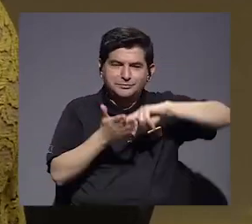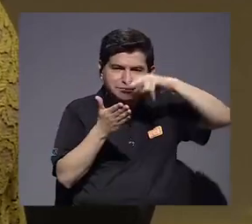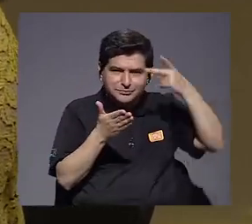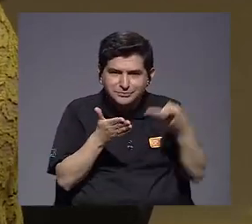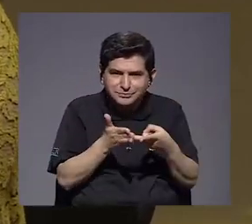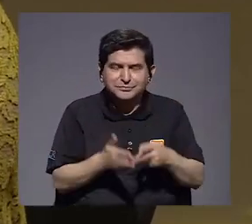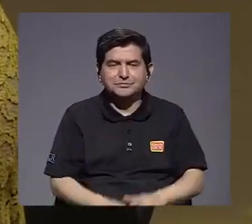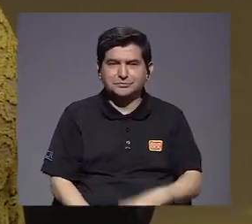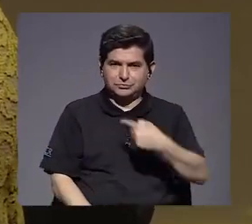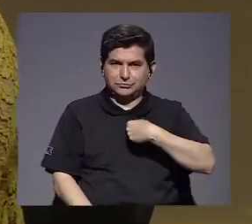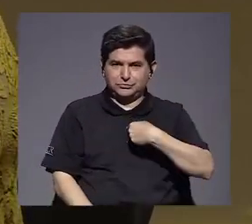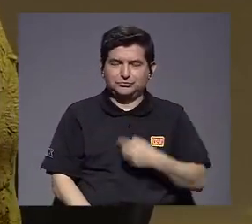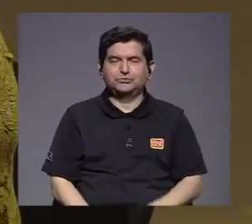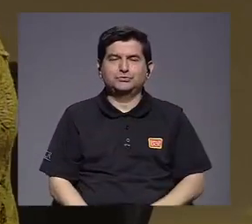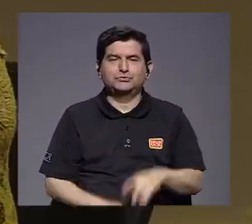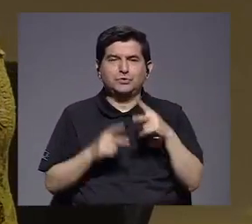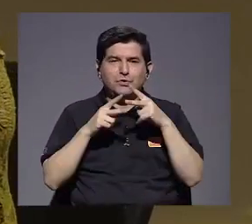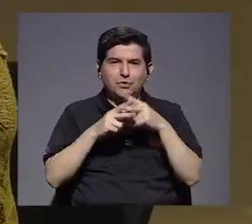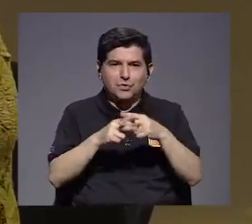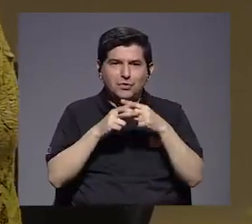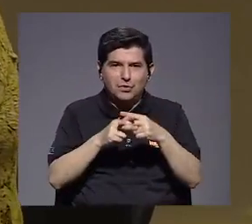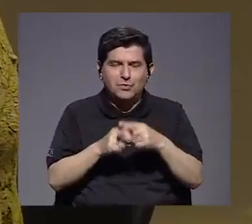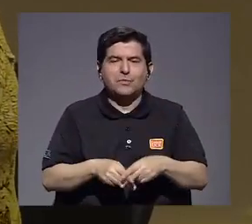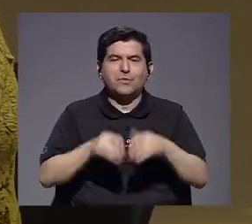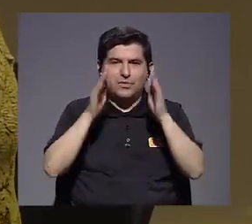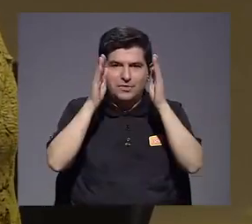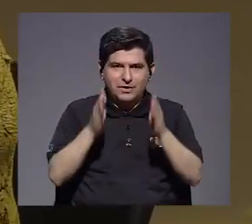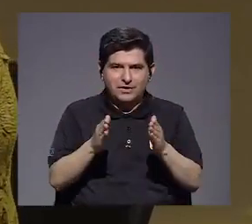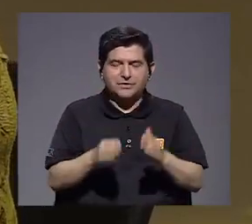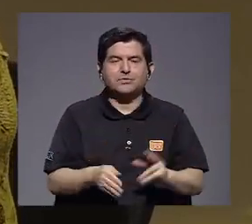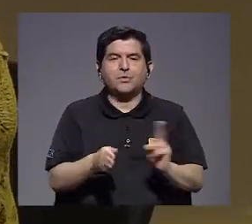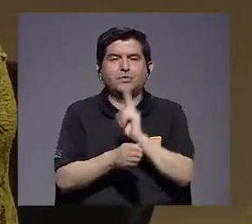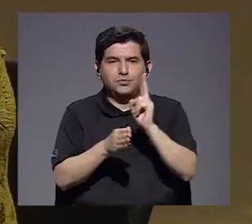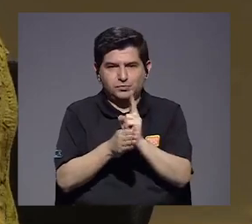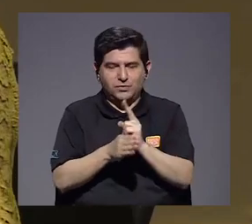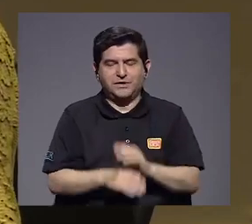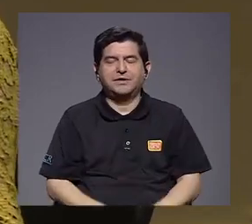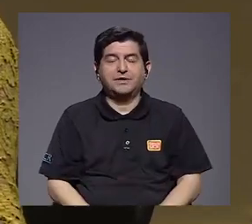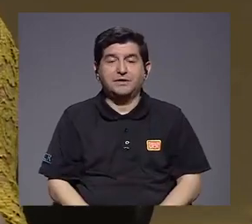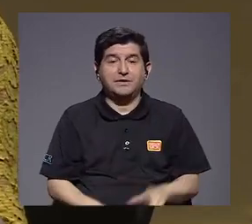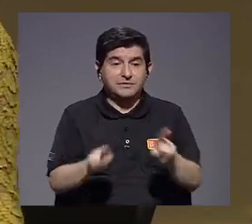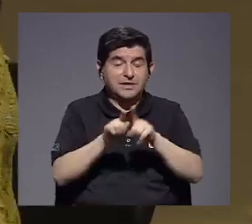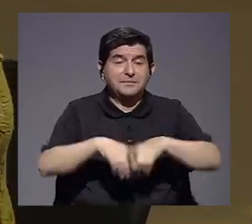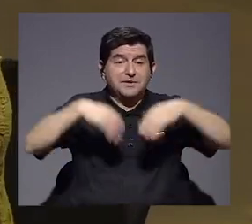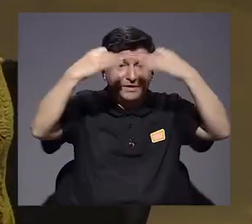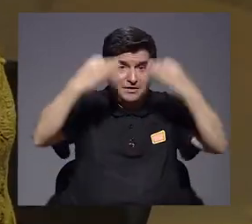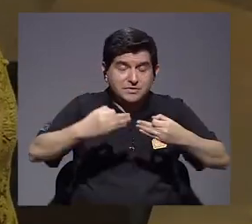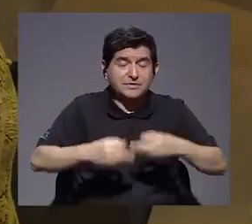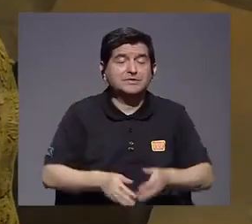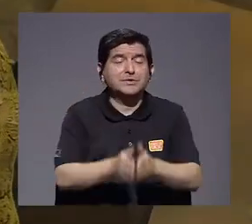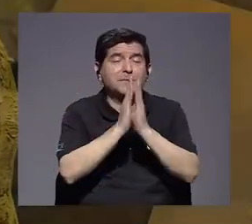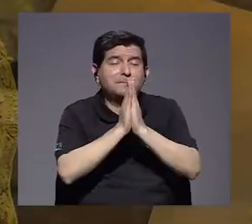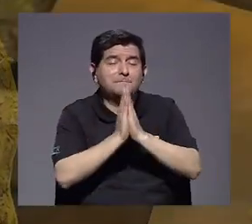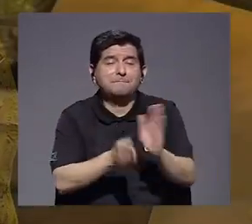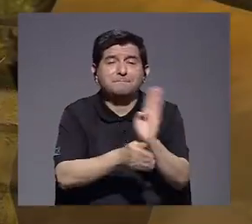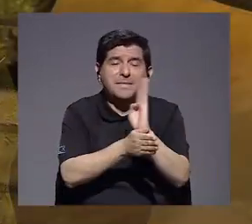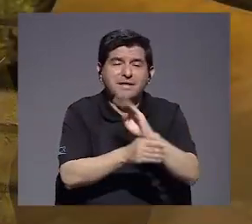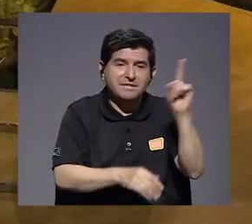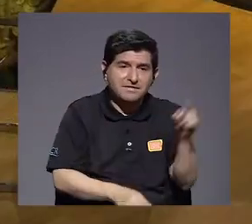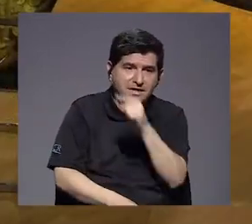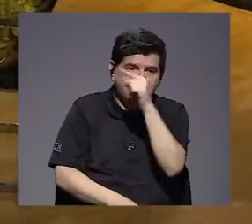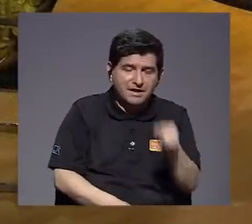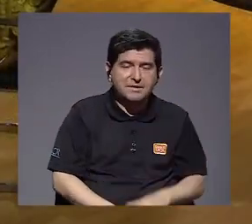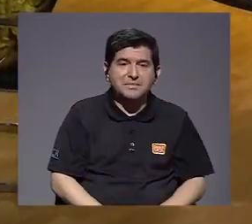represento como clienta a nivel crediticio. También hay un segundo momento que nosotros mediante directriz le instamos a los bancos a que